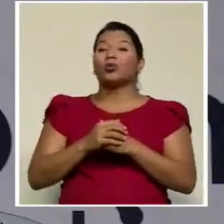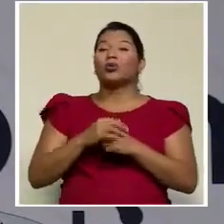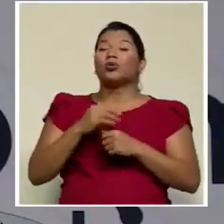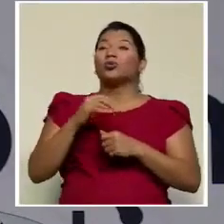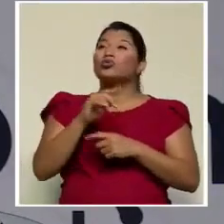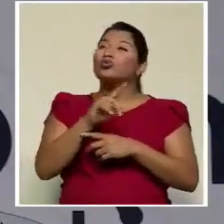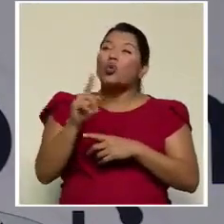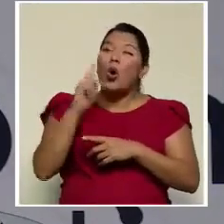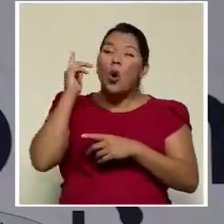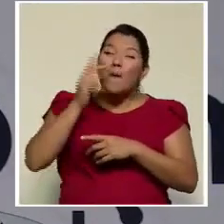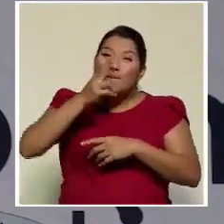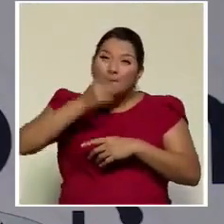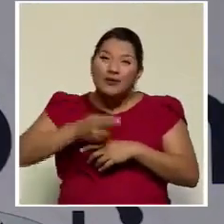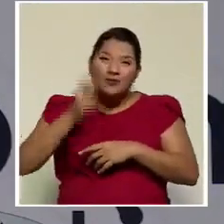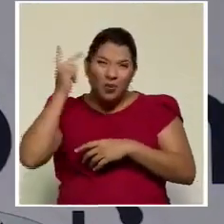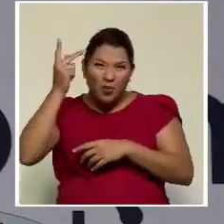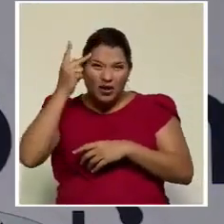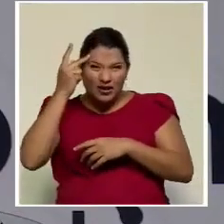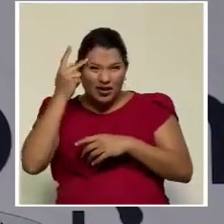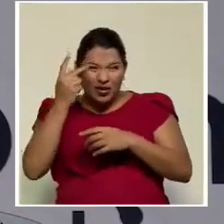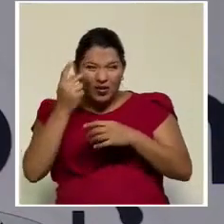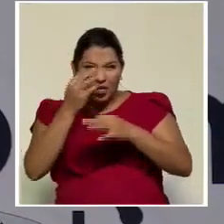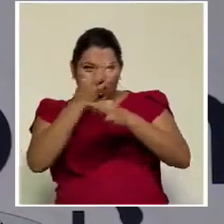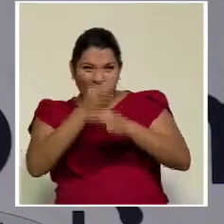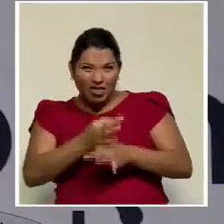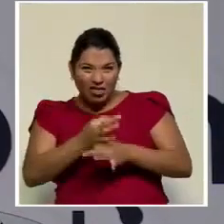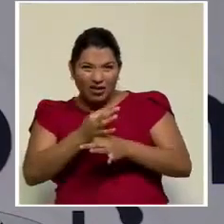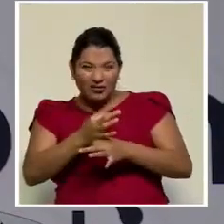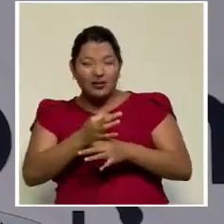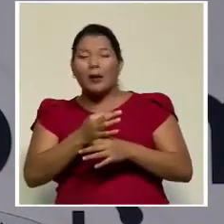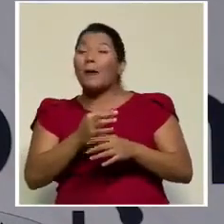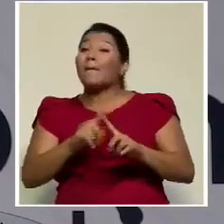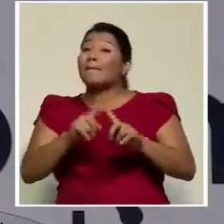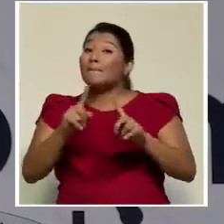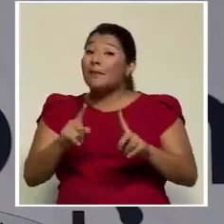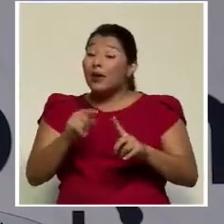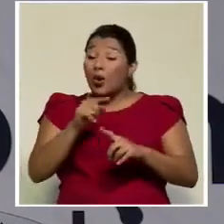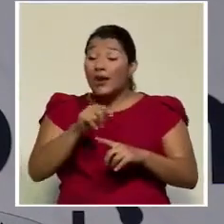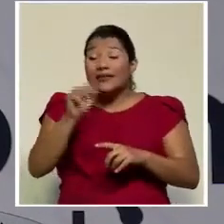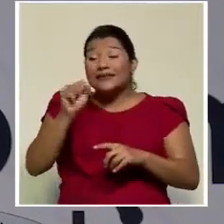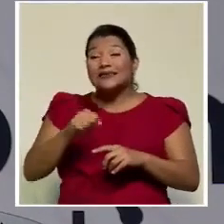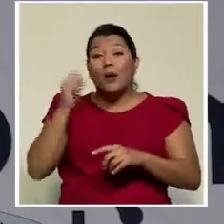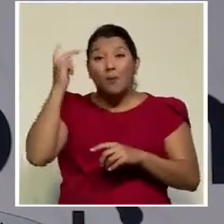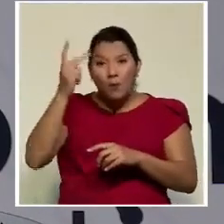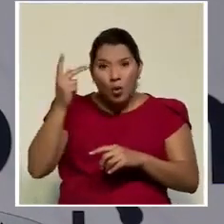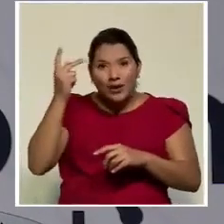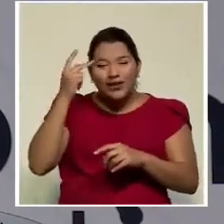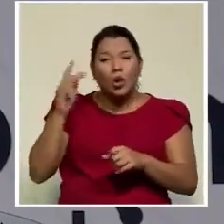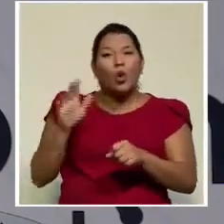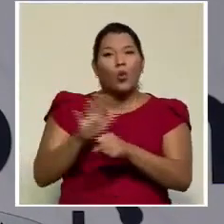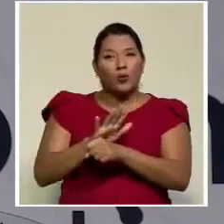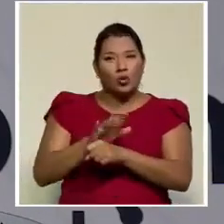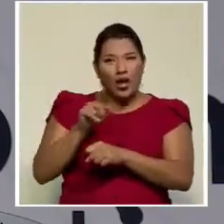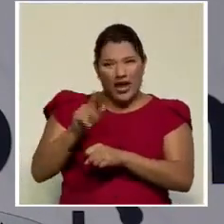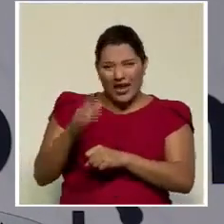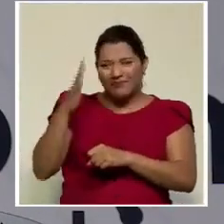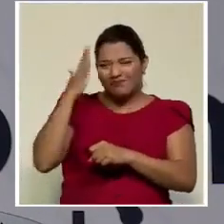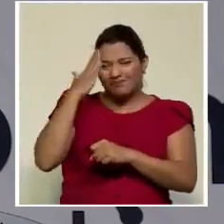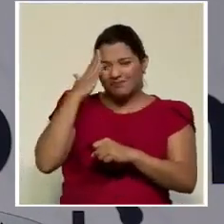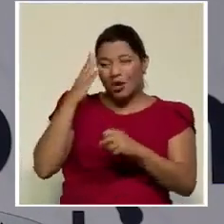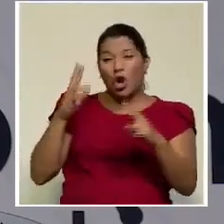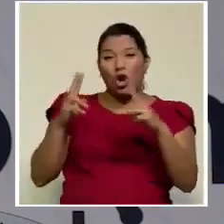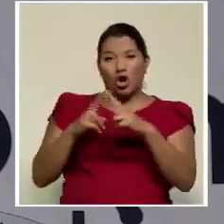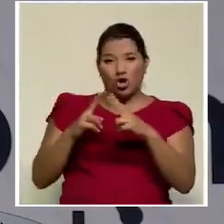tradicional, pero sí bien es cierto, es un político con todas las letras. Es un político que conoce el campo.